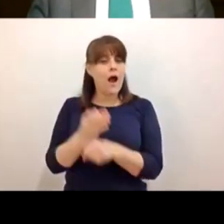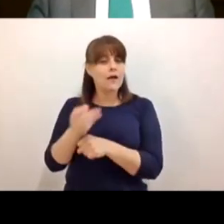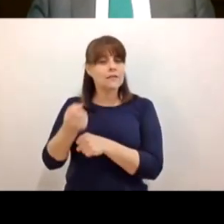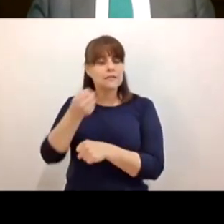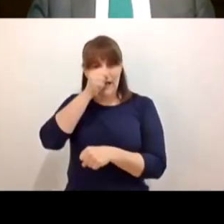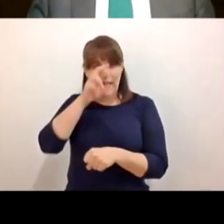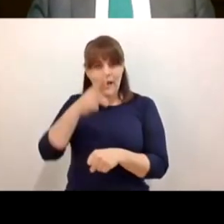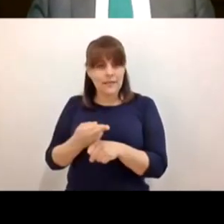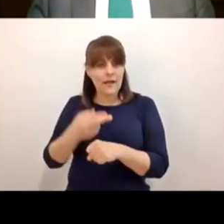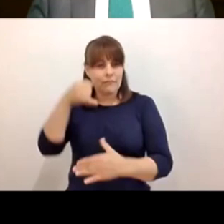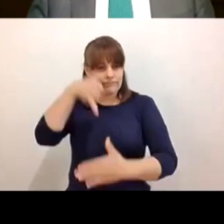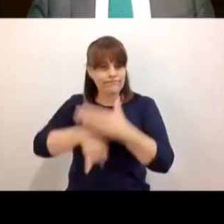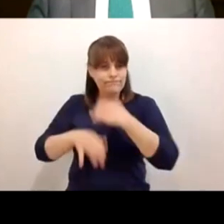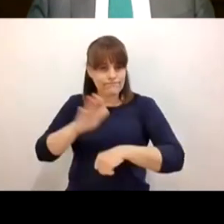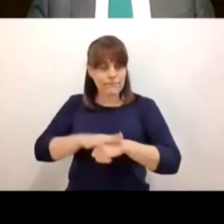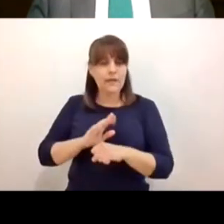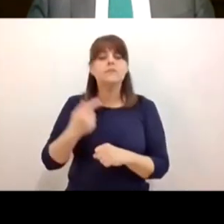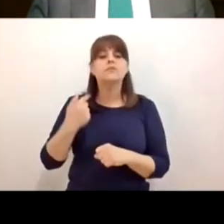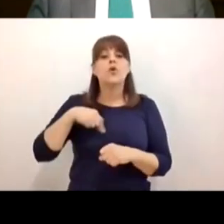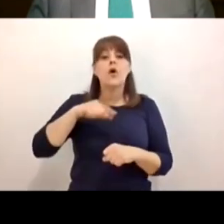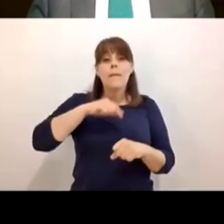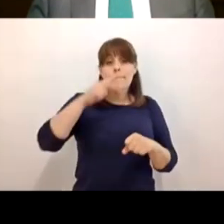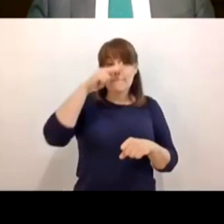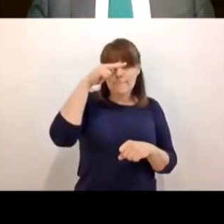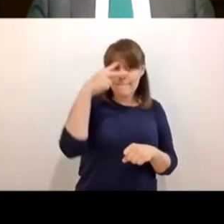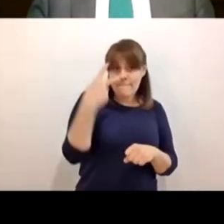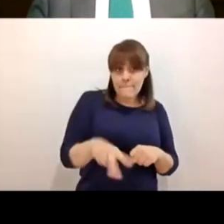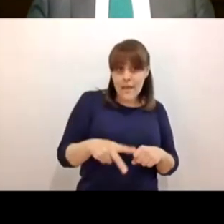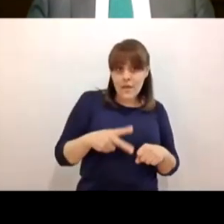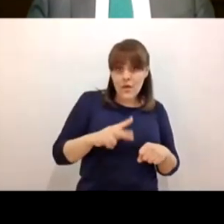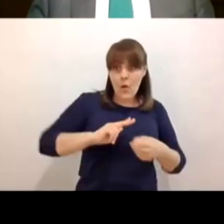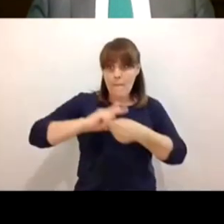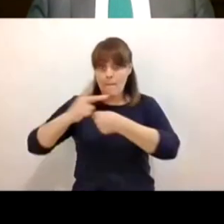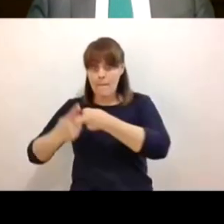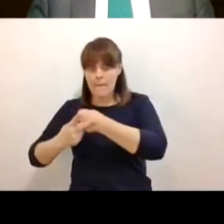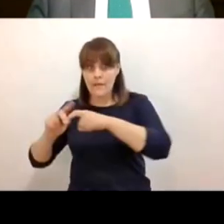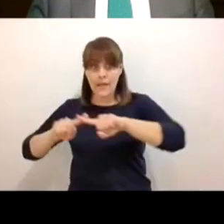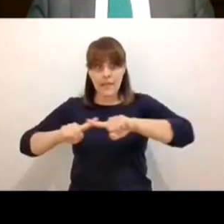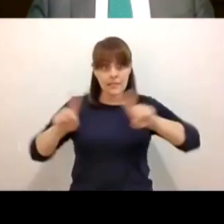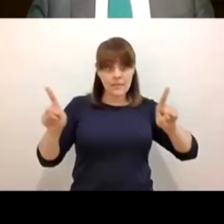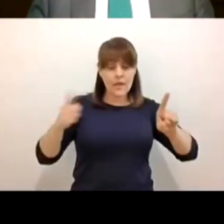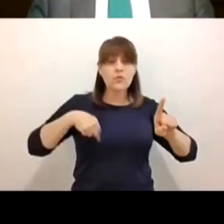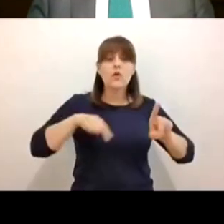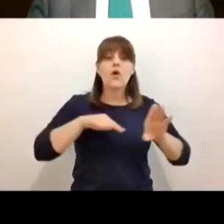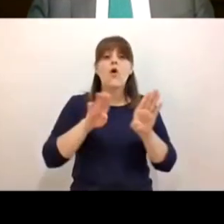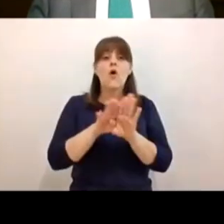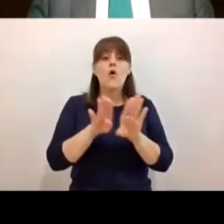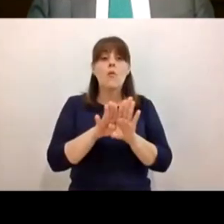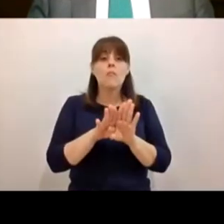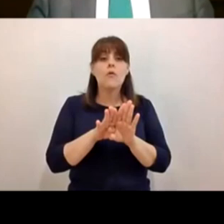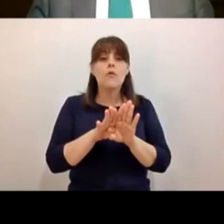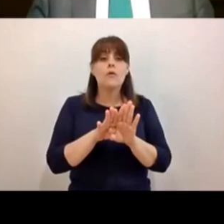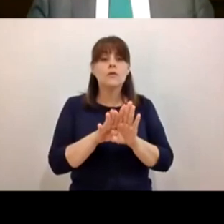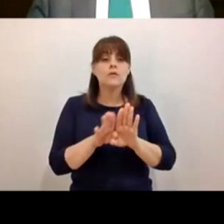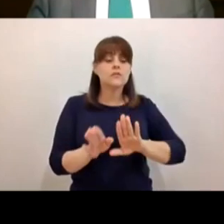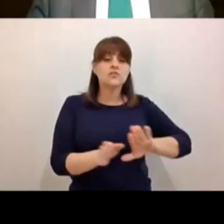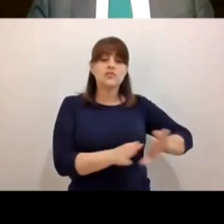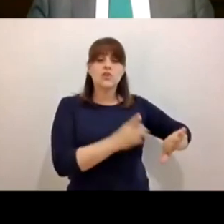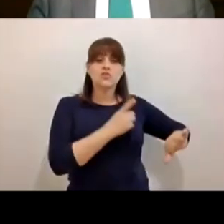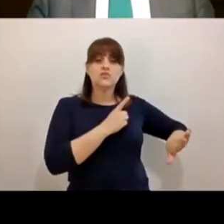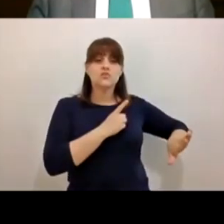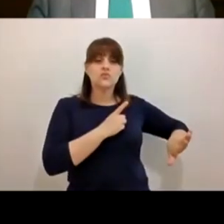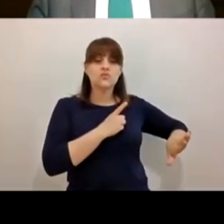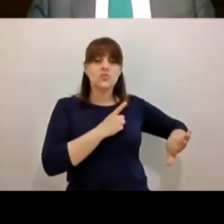de otros países no estamos haciendo un proceso de resiliencia desde la soledad y desde el aislamiento y